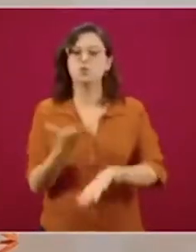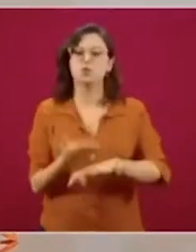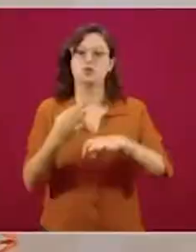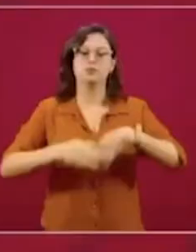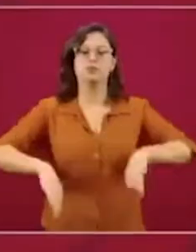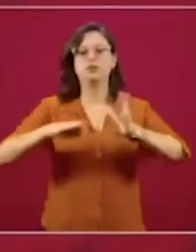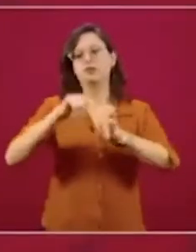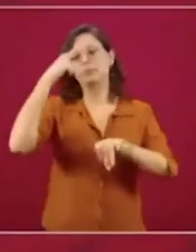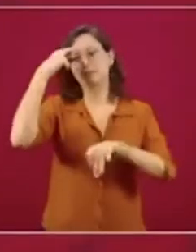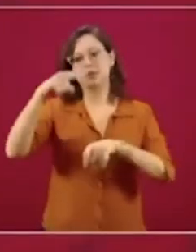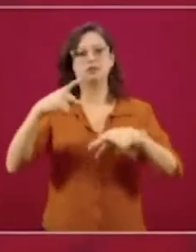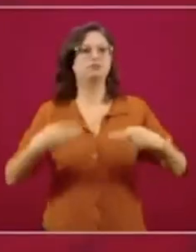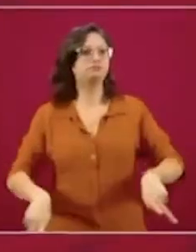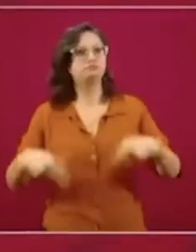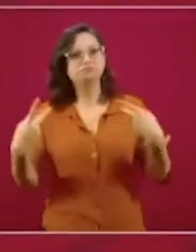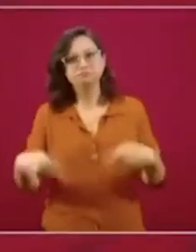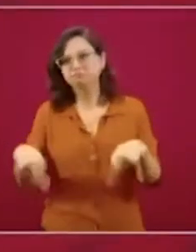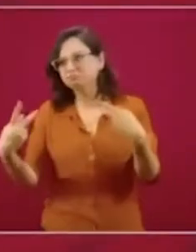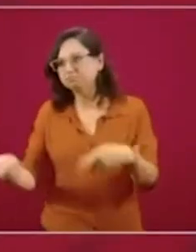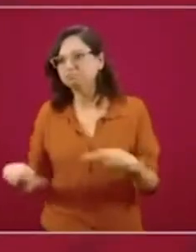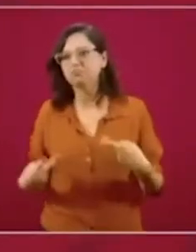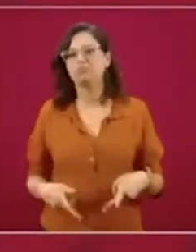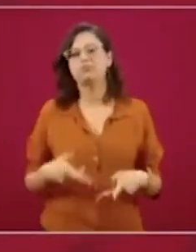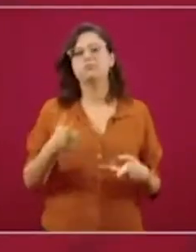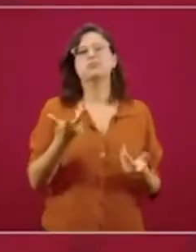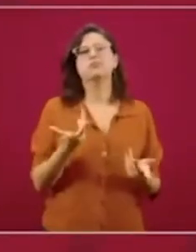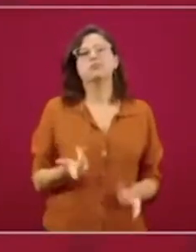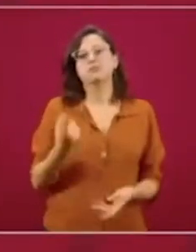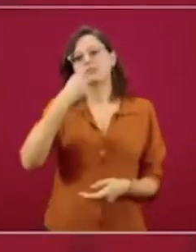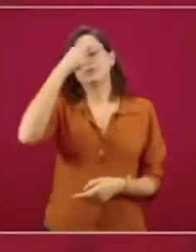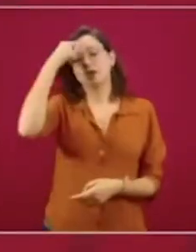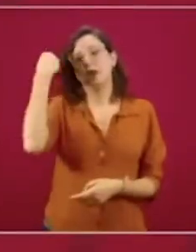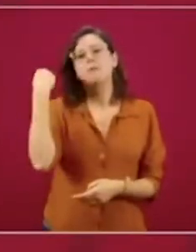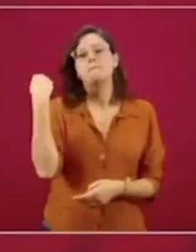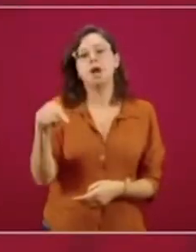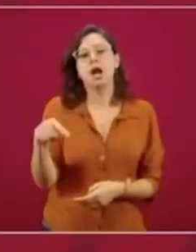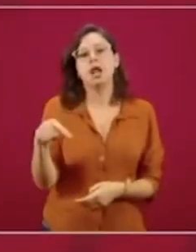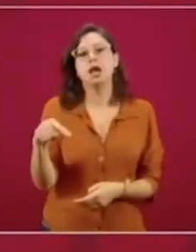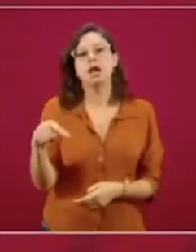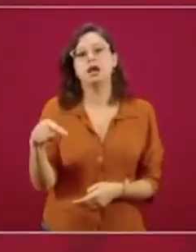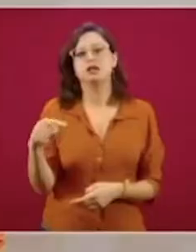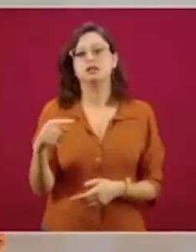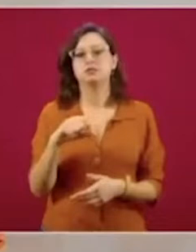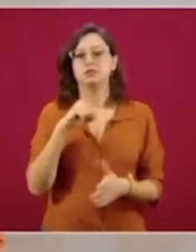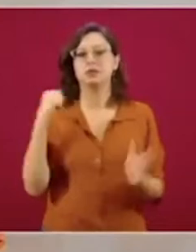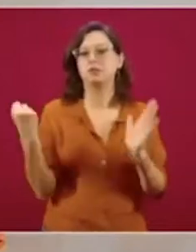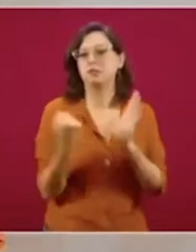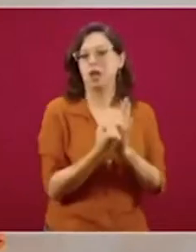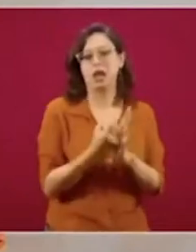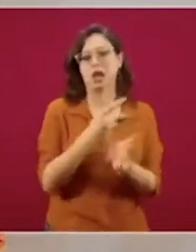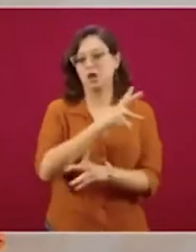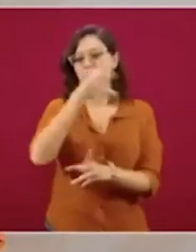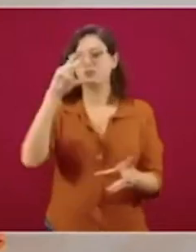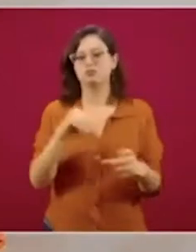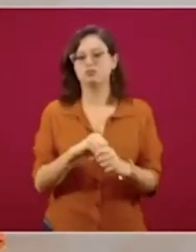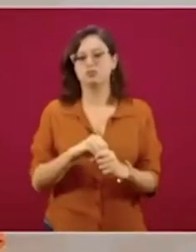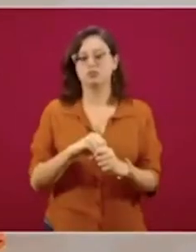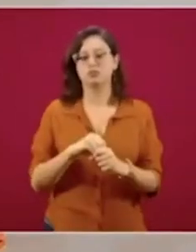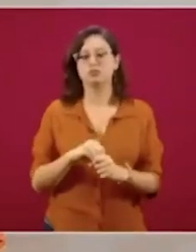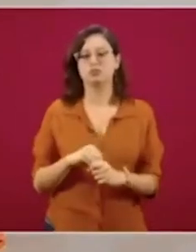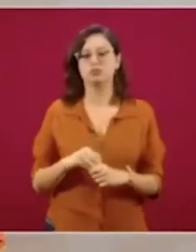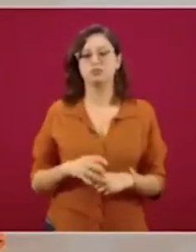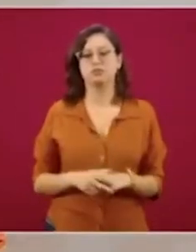comercialización, definitiva para lo que es la marca en sí mismo. Logramos